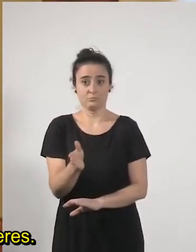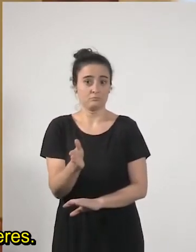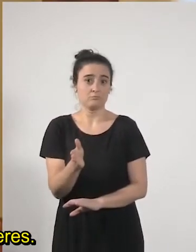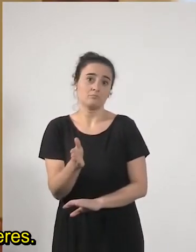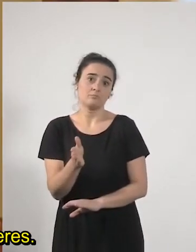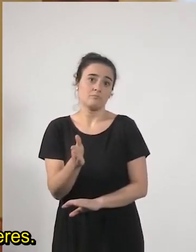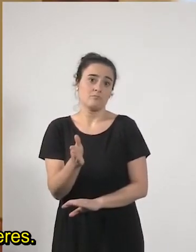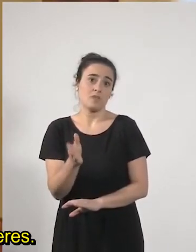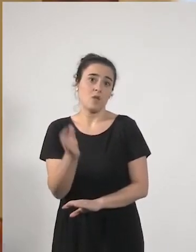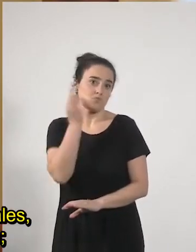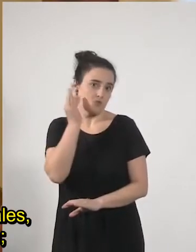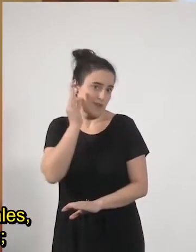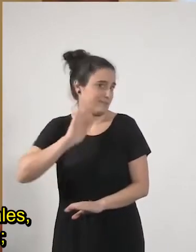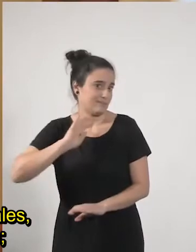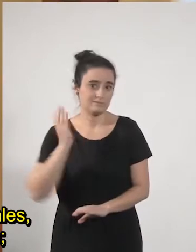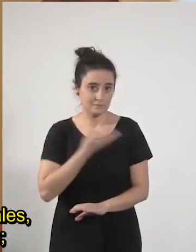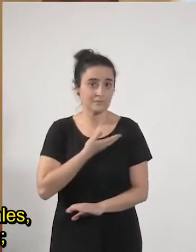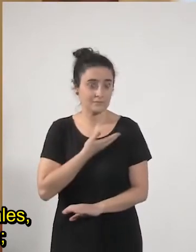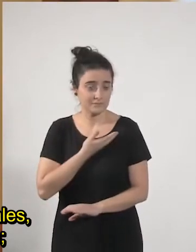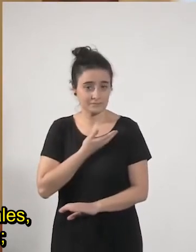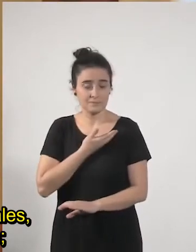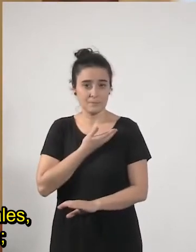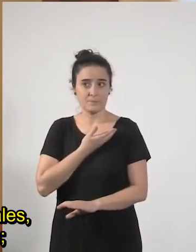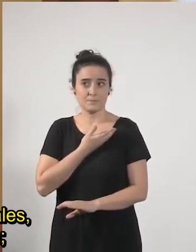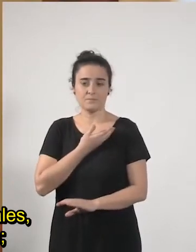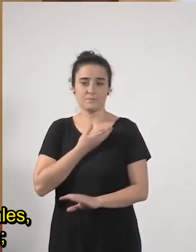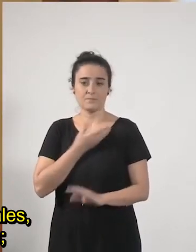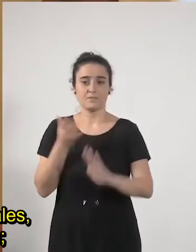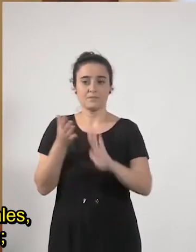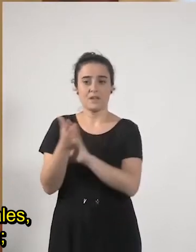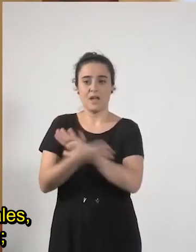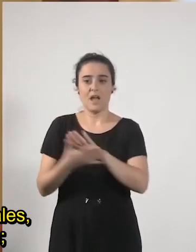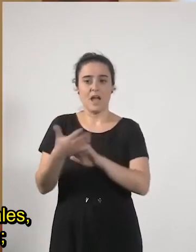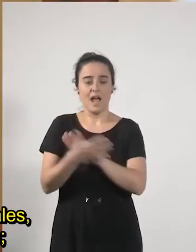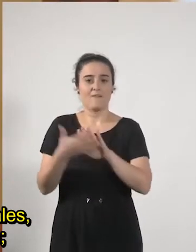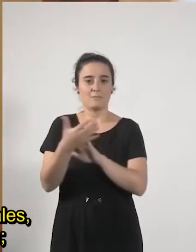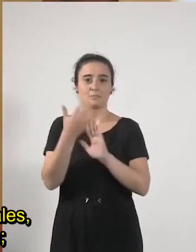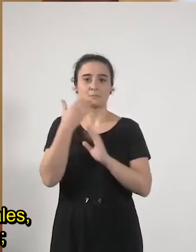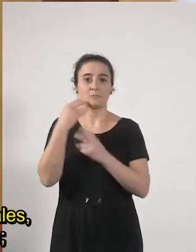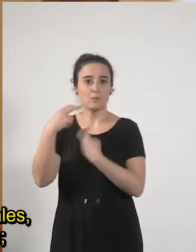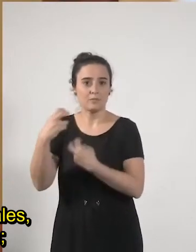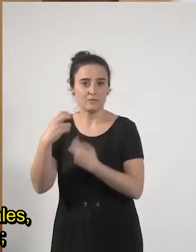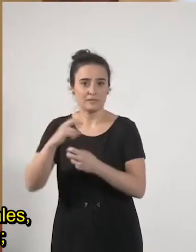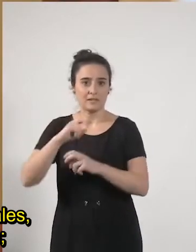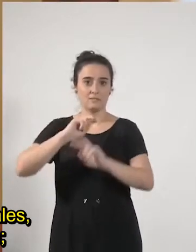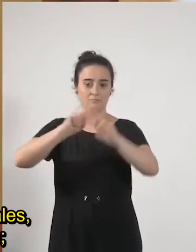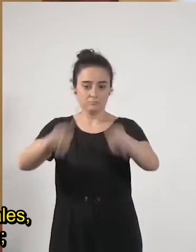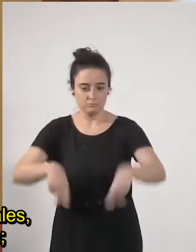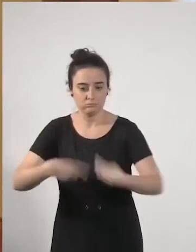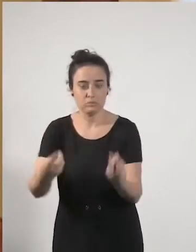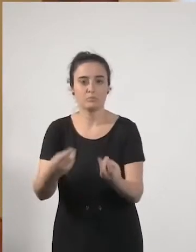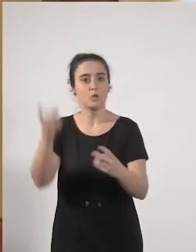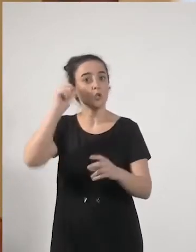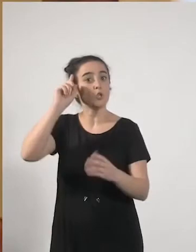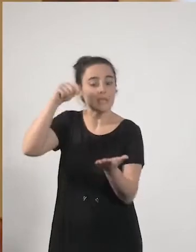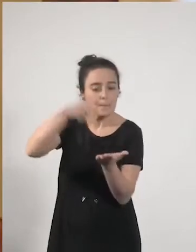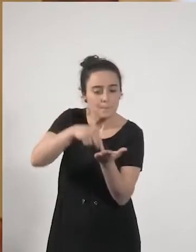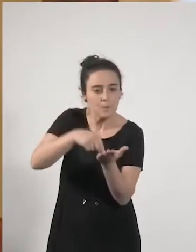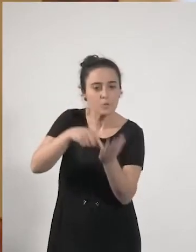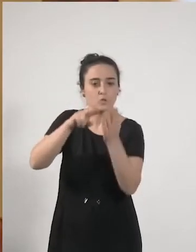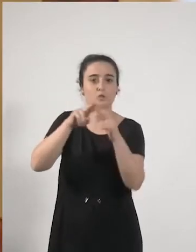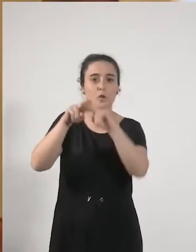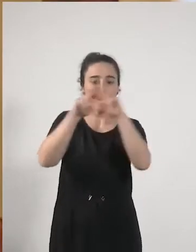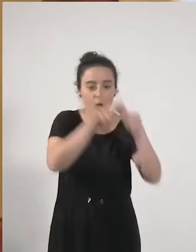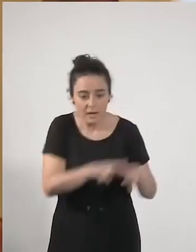mujeres estamos hablando de reformas fiscales no sé si de revisión de impuestos en qué